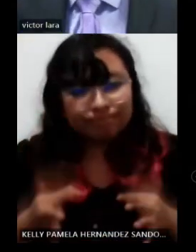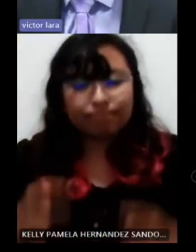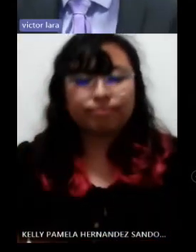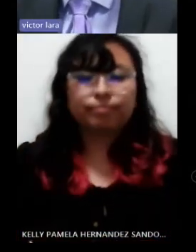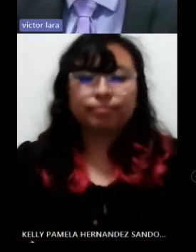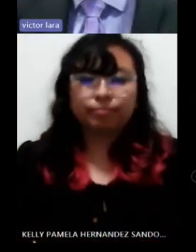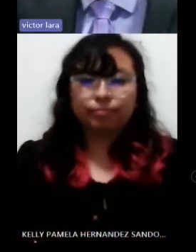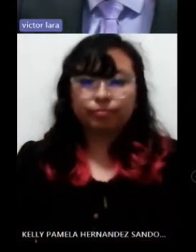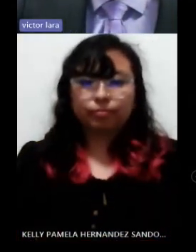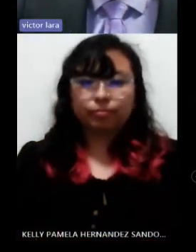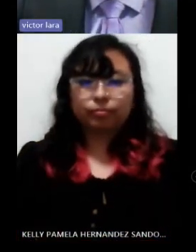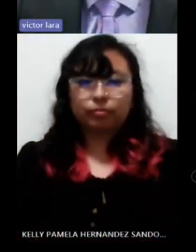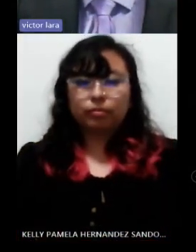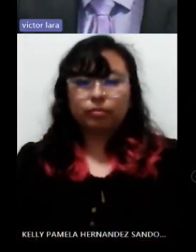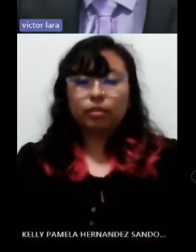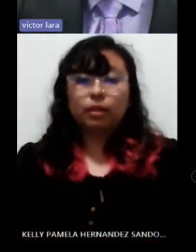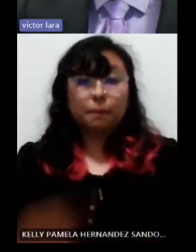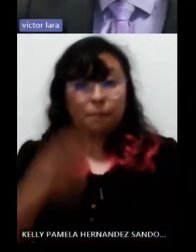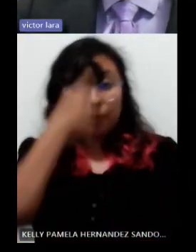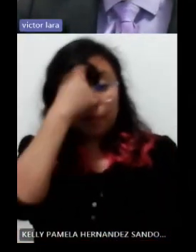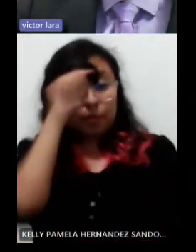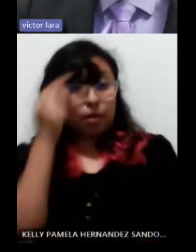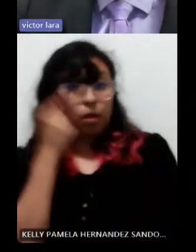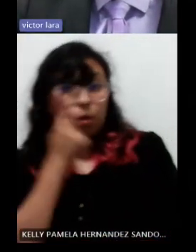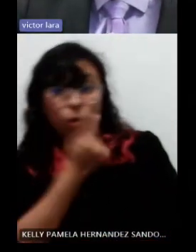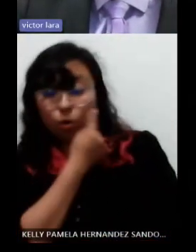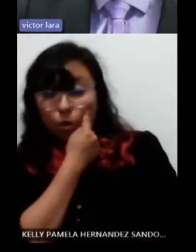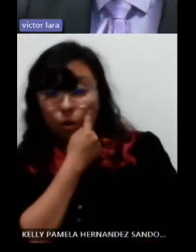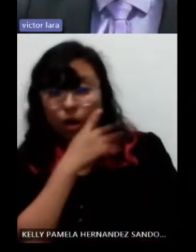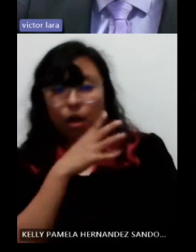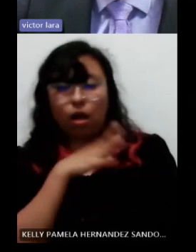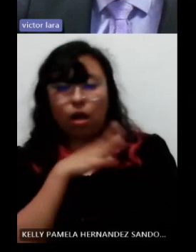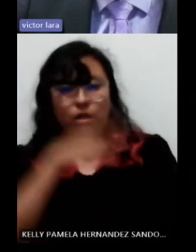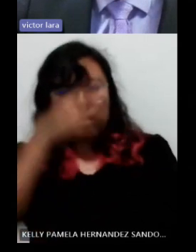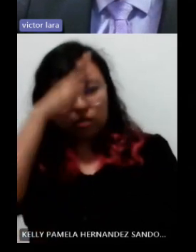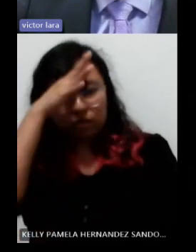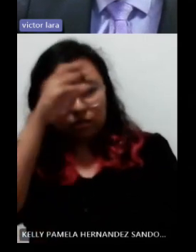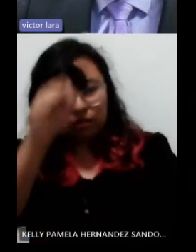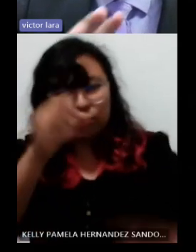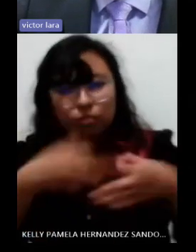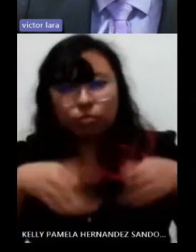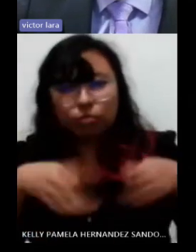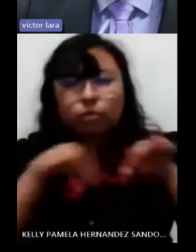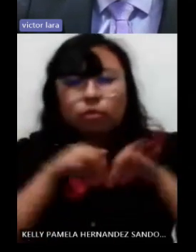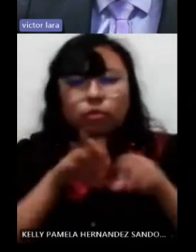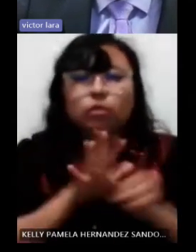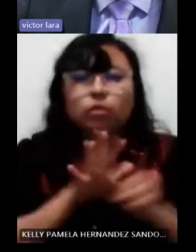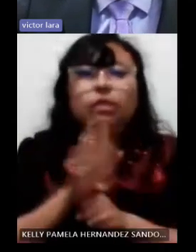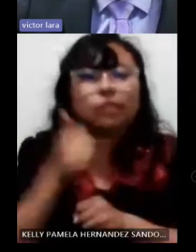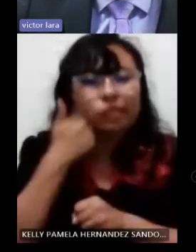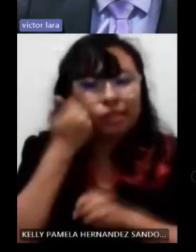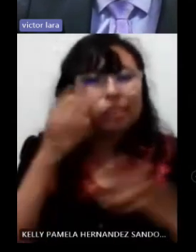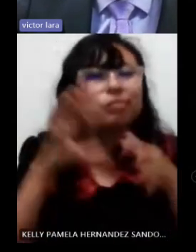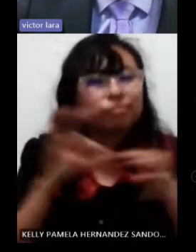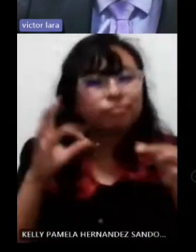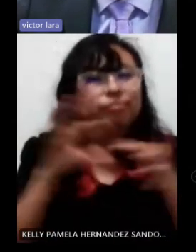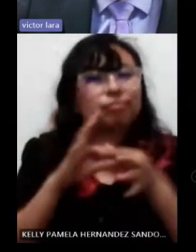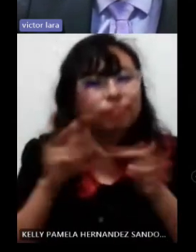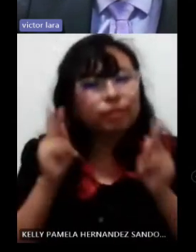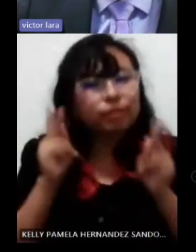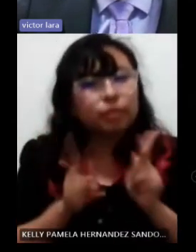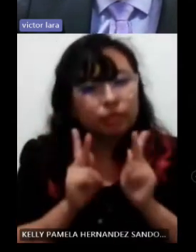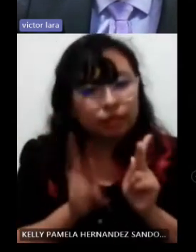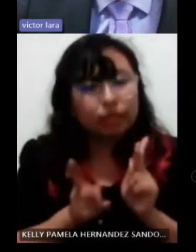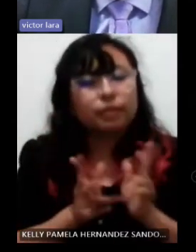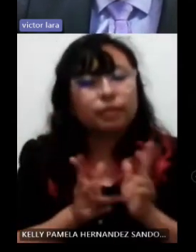En la habilitación visual hay un concepto muy idóneo que lo tomé y se los quisiera platicar mientras observan